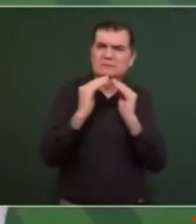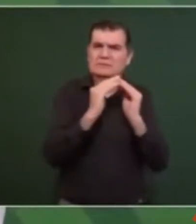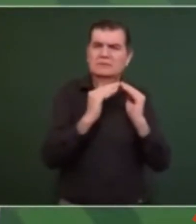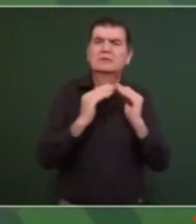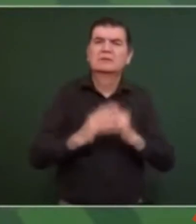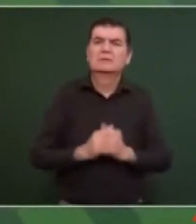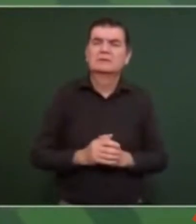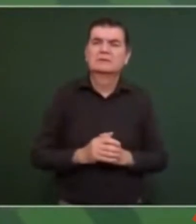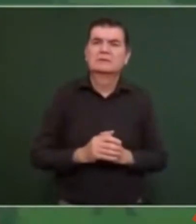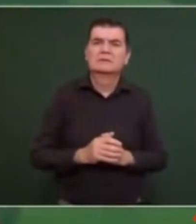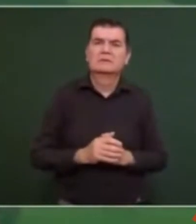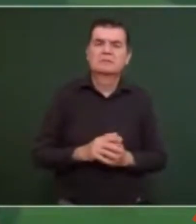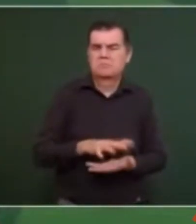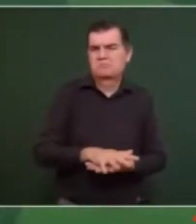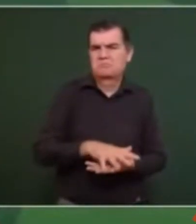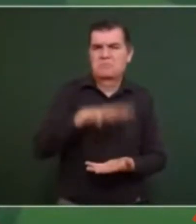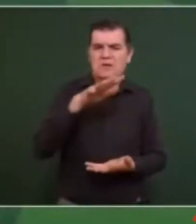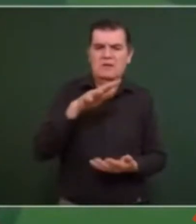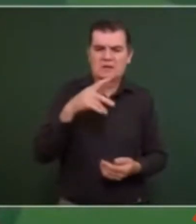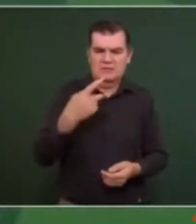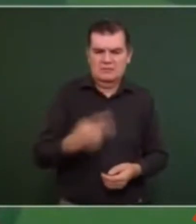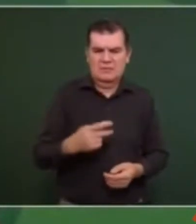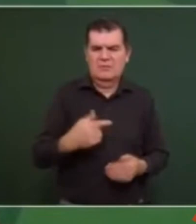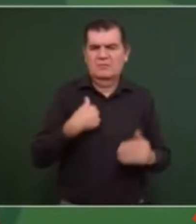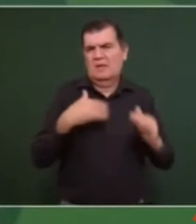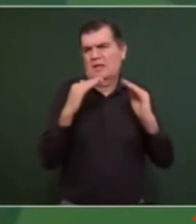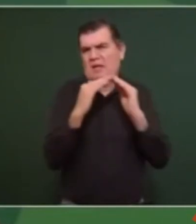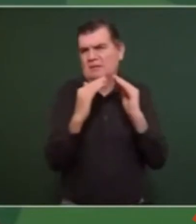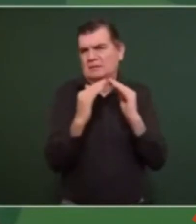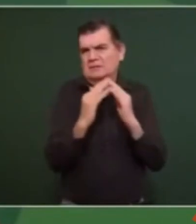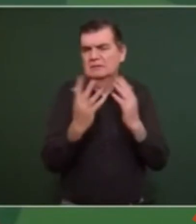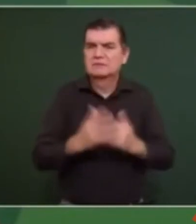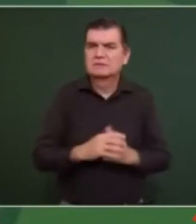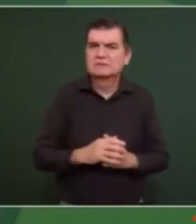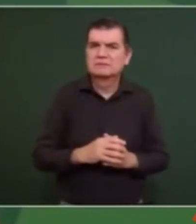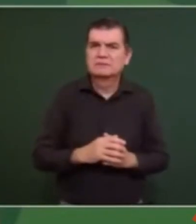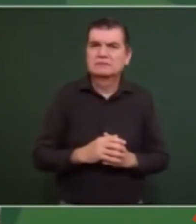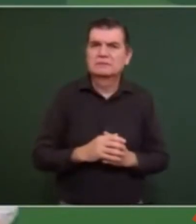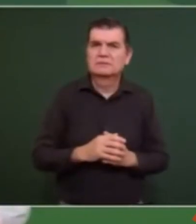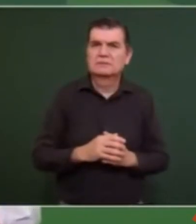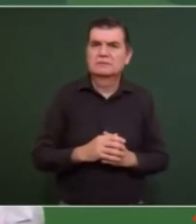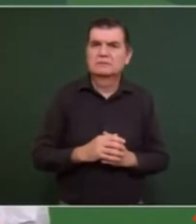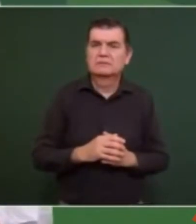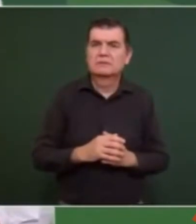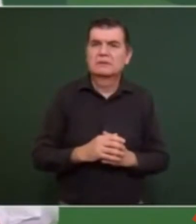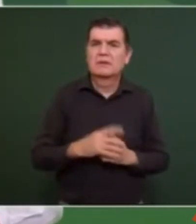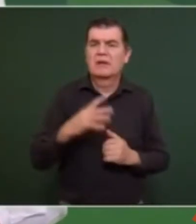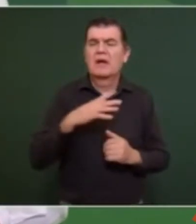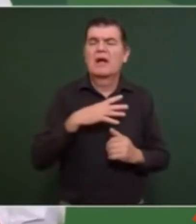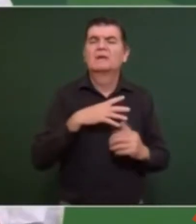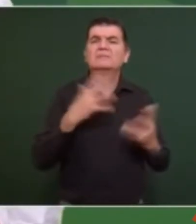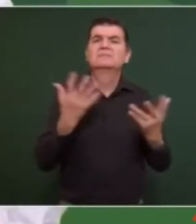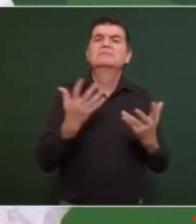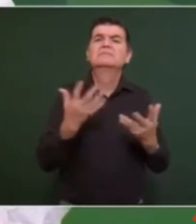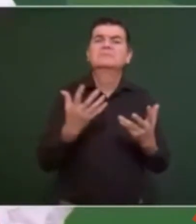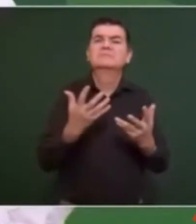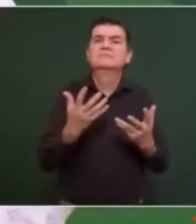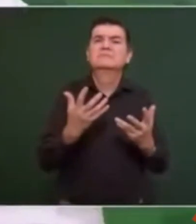México, de nuestros hogares, los han hecho